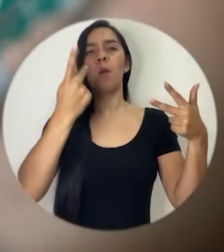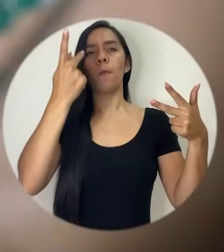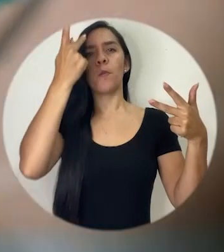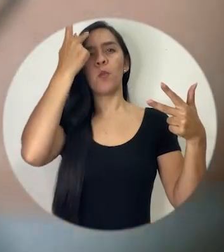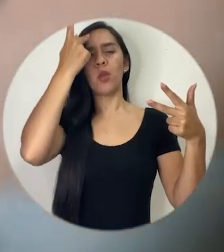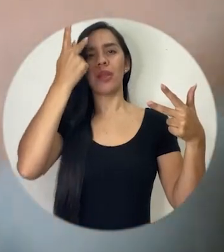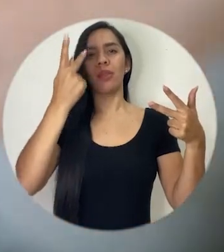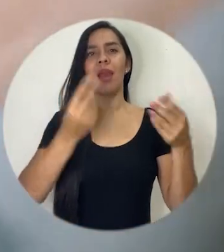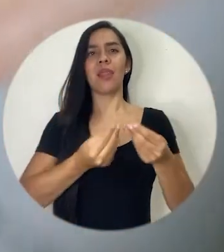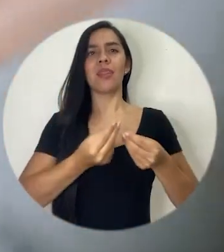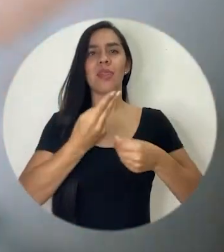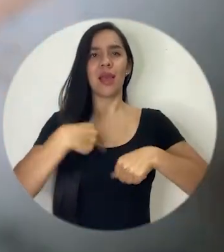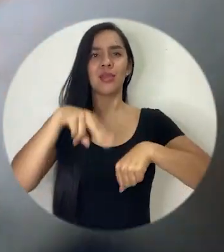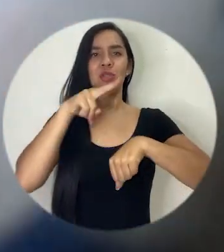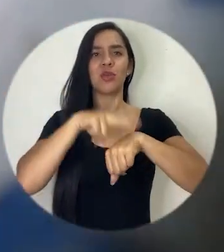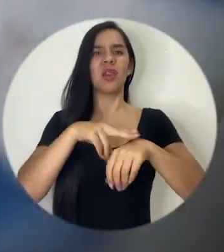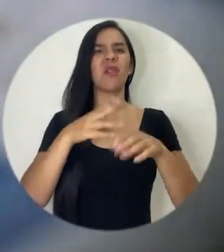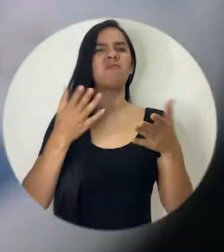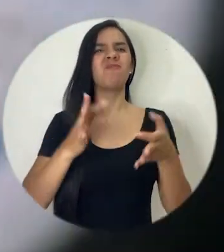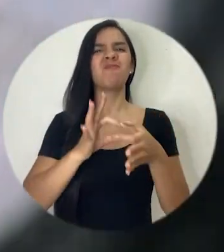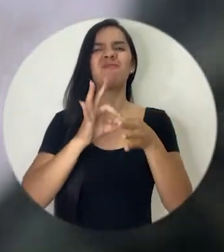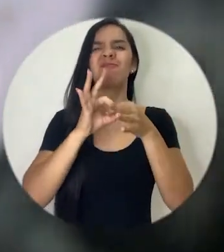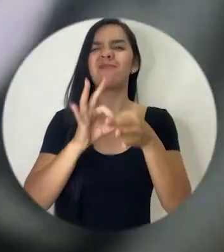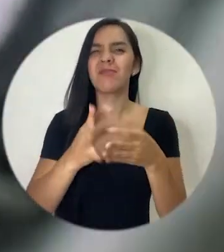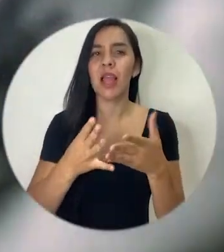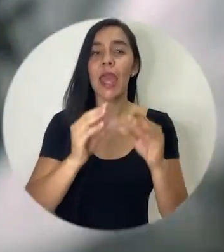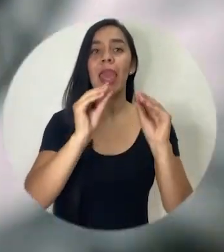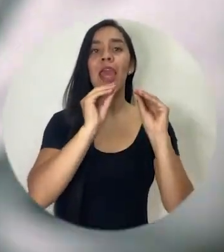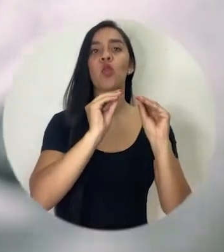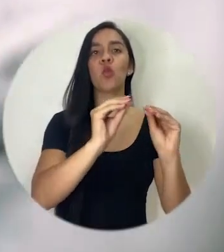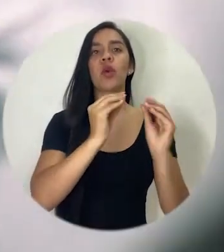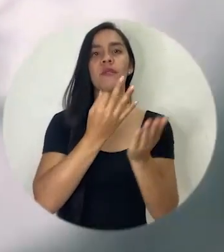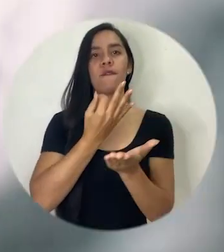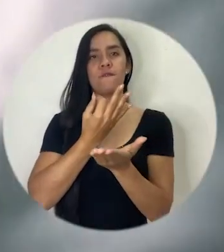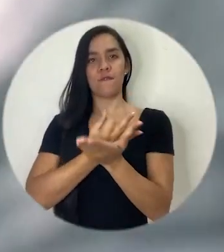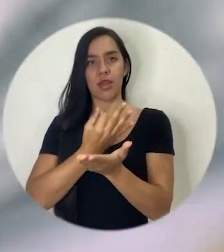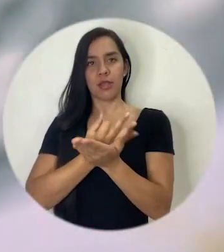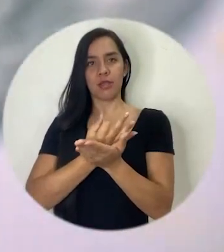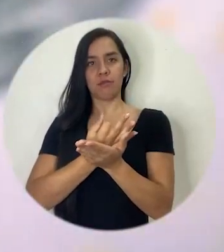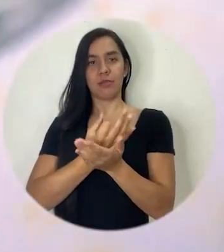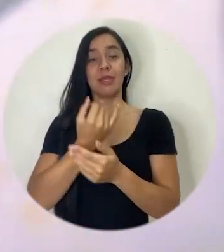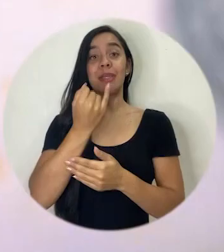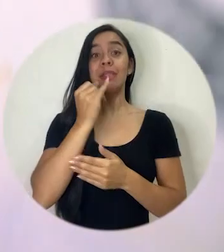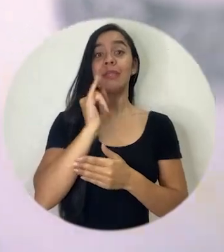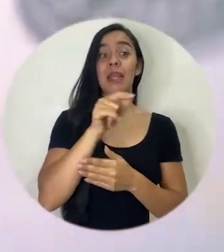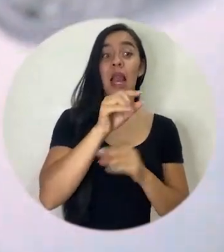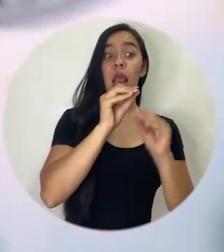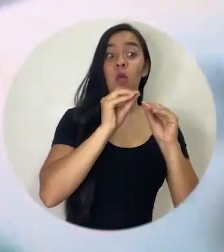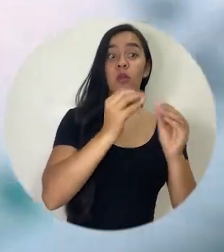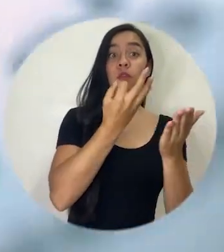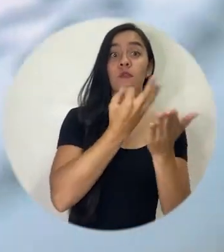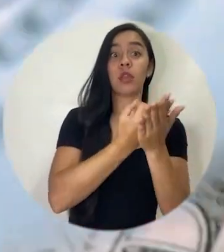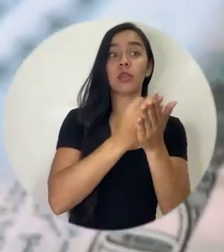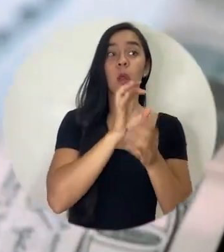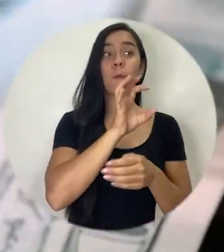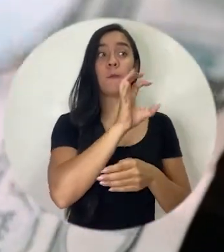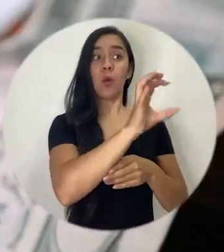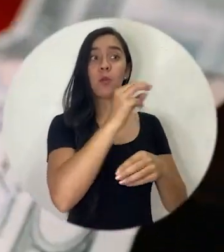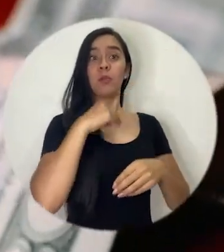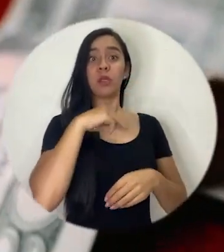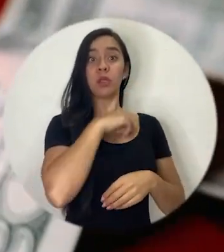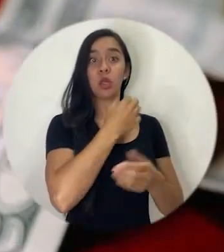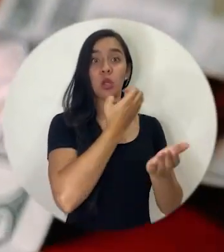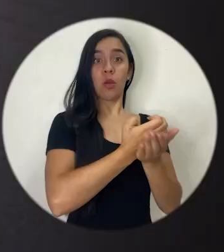de educación financiera que si bien está asociada al Ministerio de Economía y obviamente